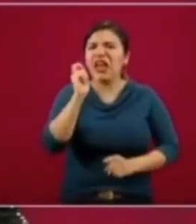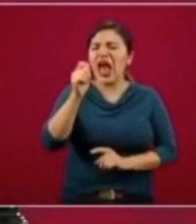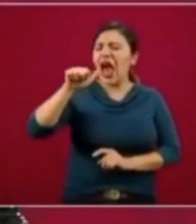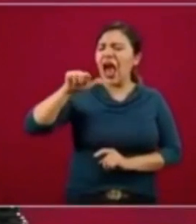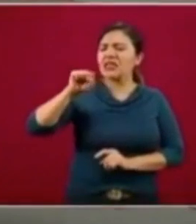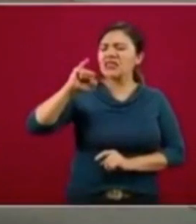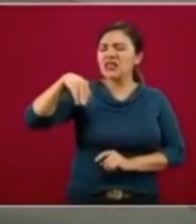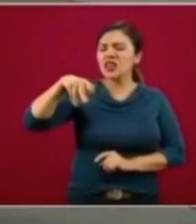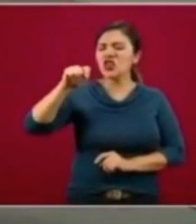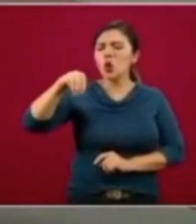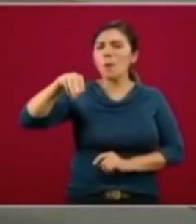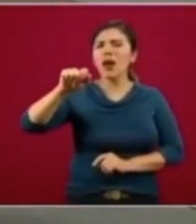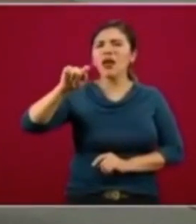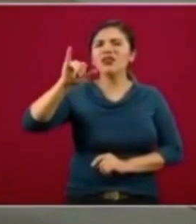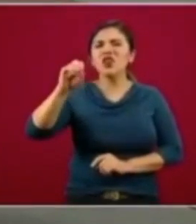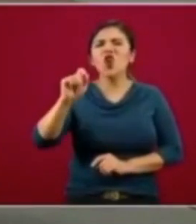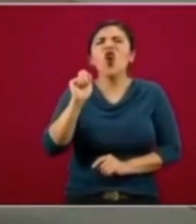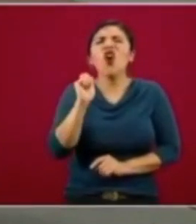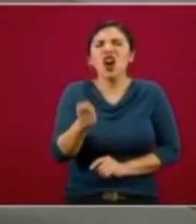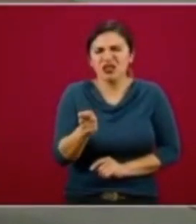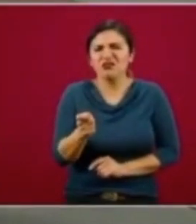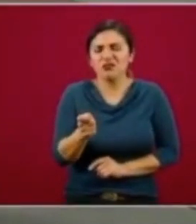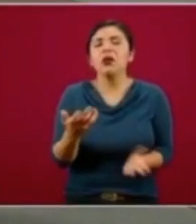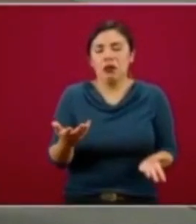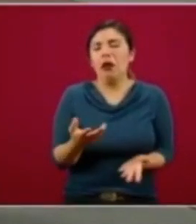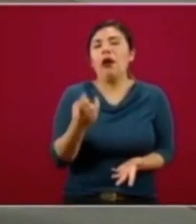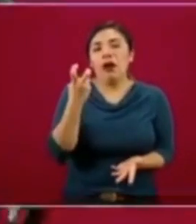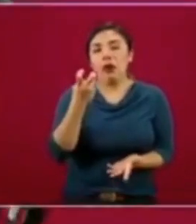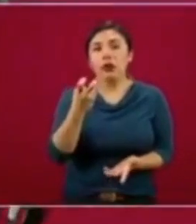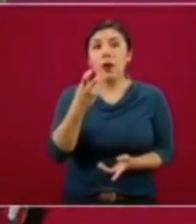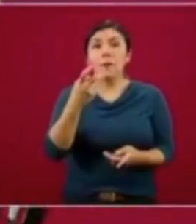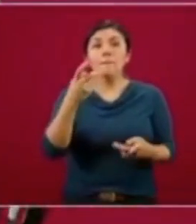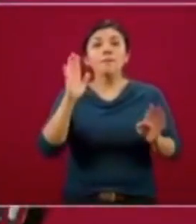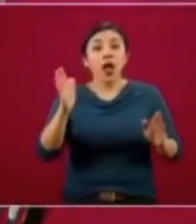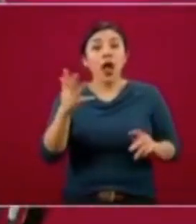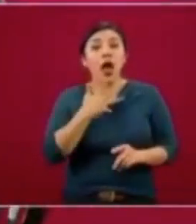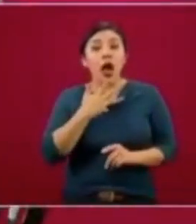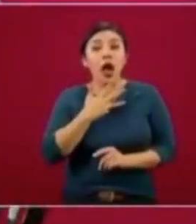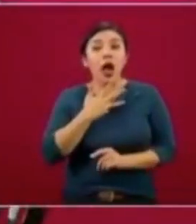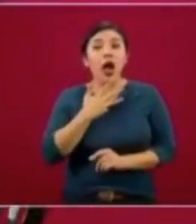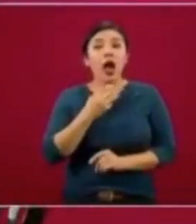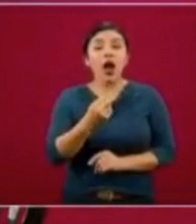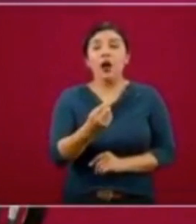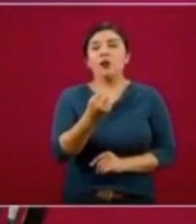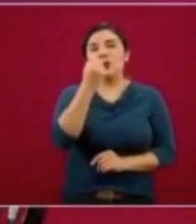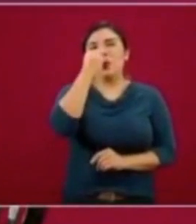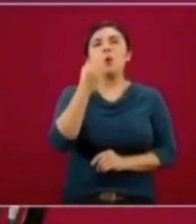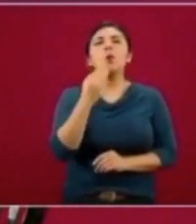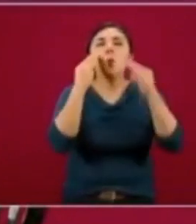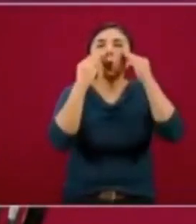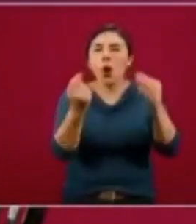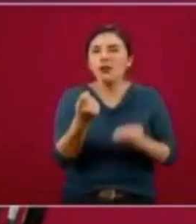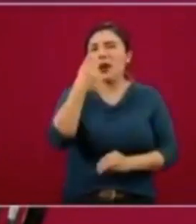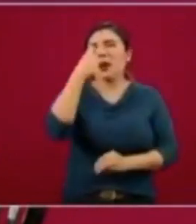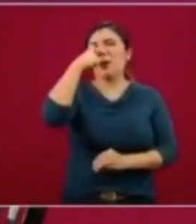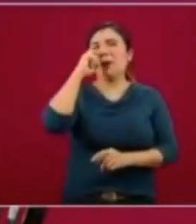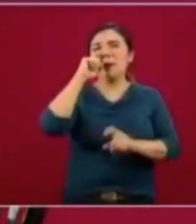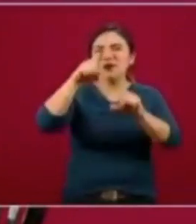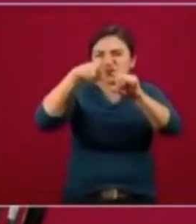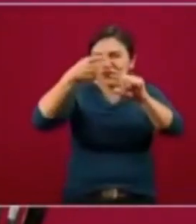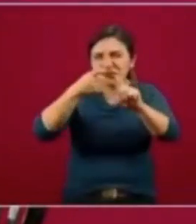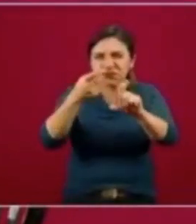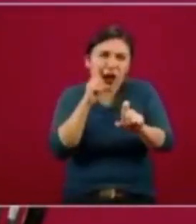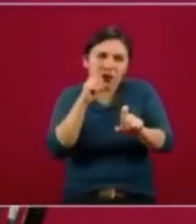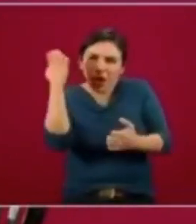asintomáticos portadores? Quiere decir efectivamente que cuando se toma una muestra de las